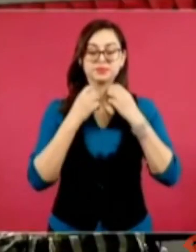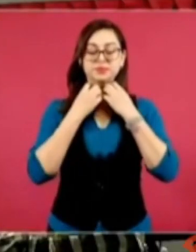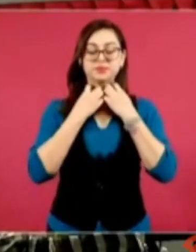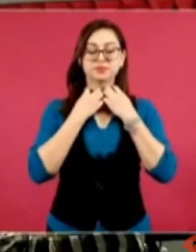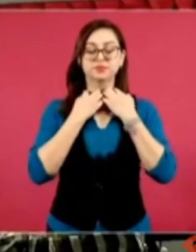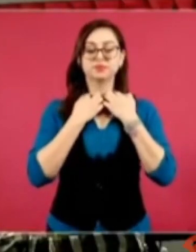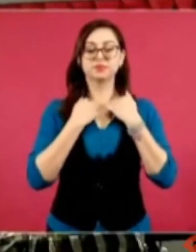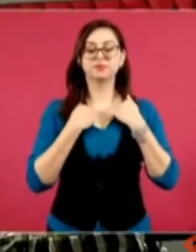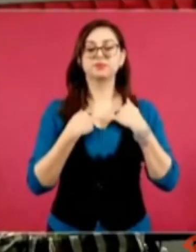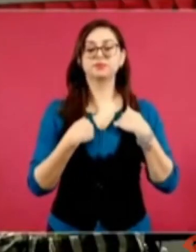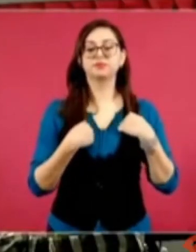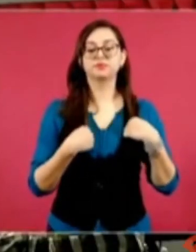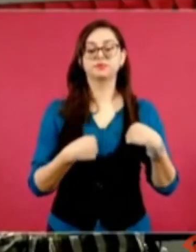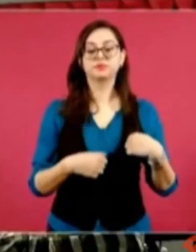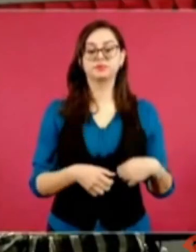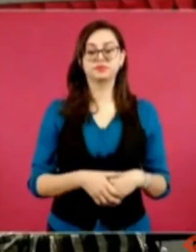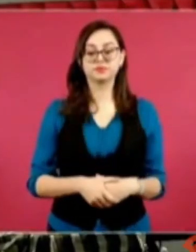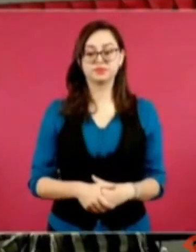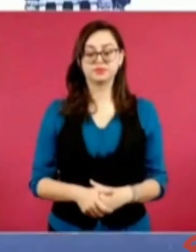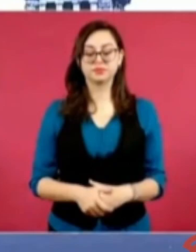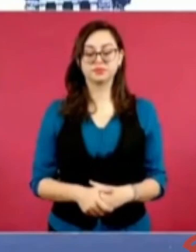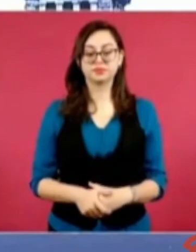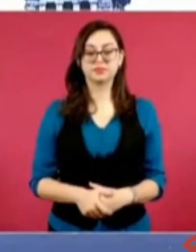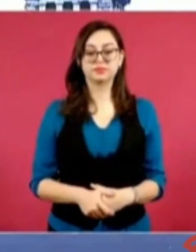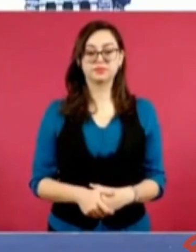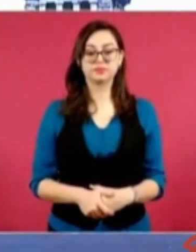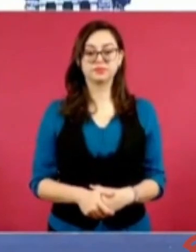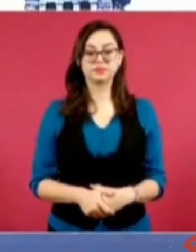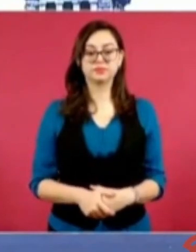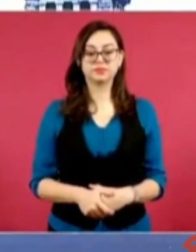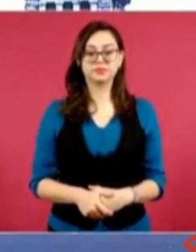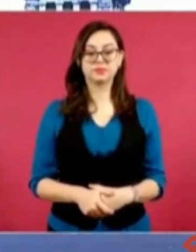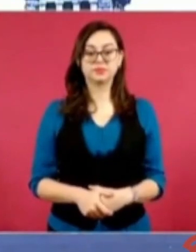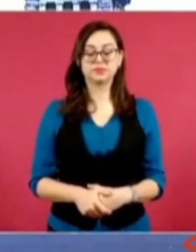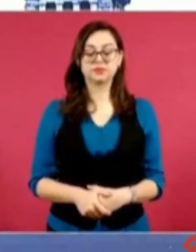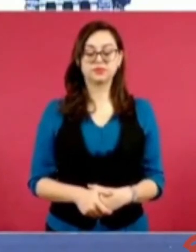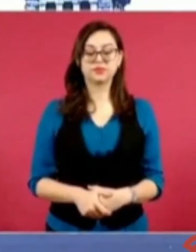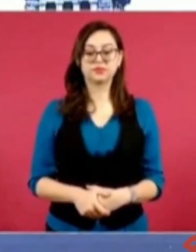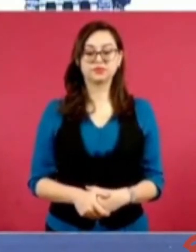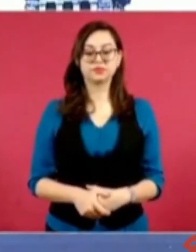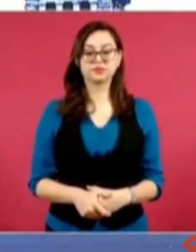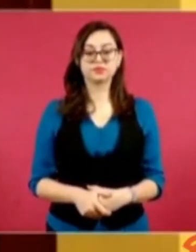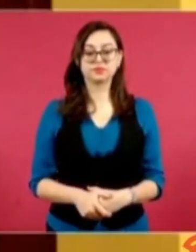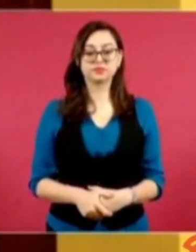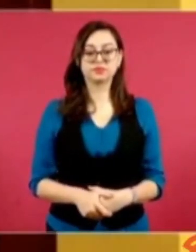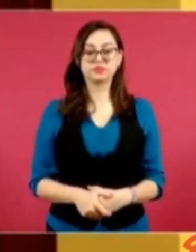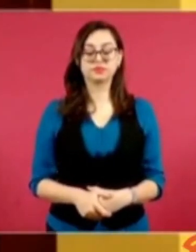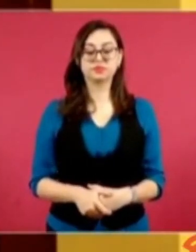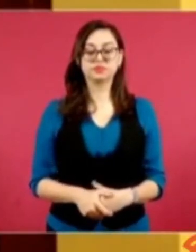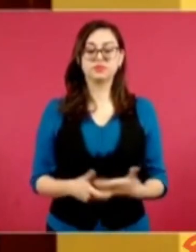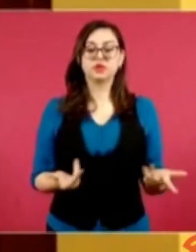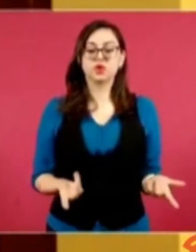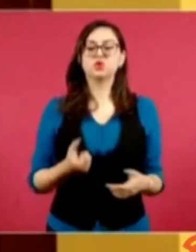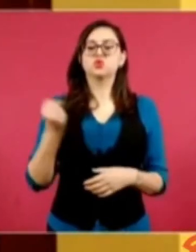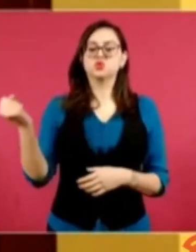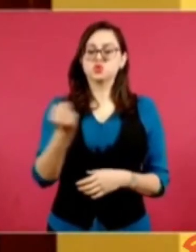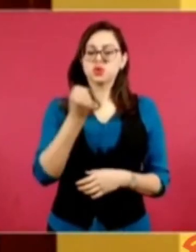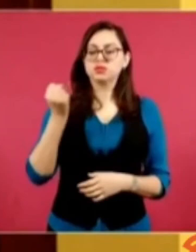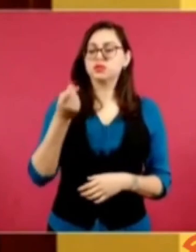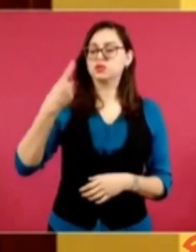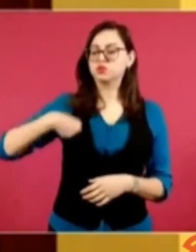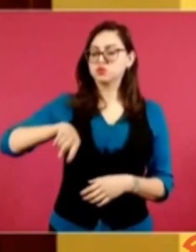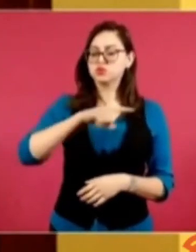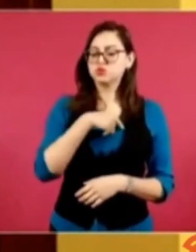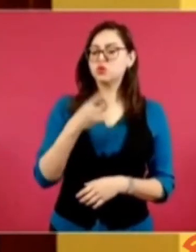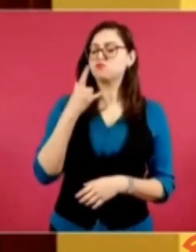ya lo que expliqué afortunadamente iniciamos la lucha por la transformación del país